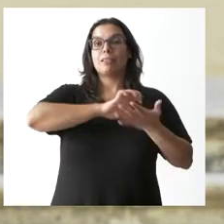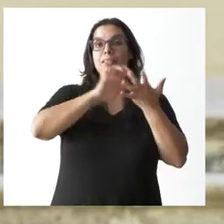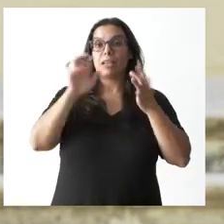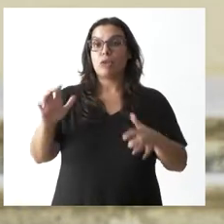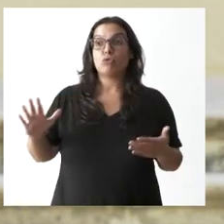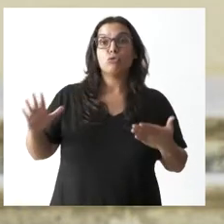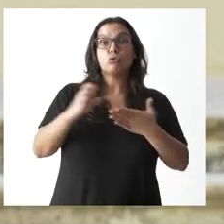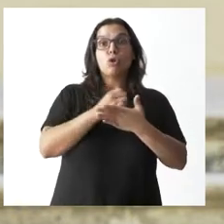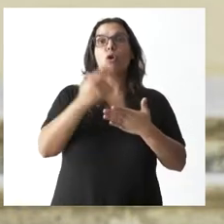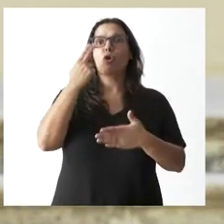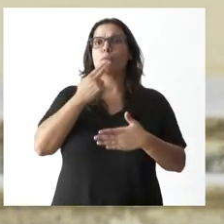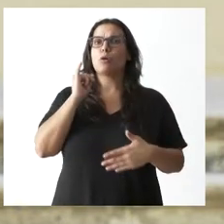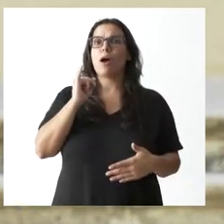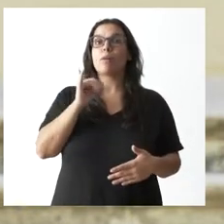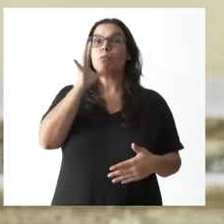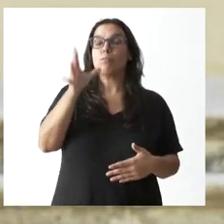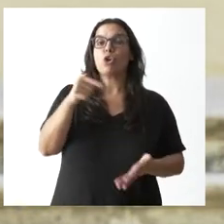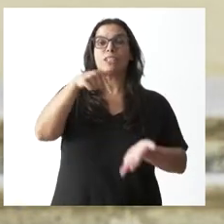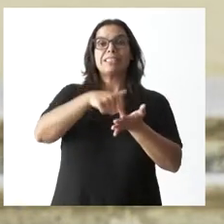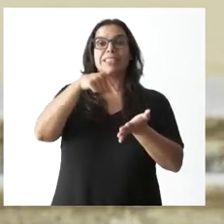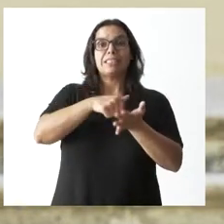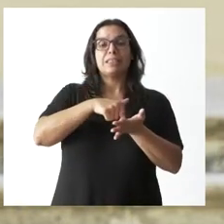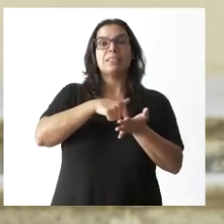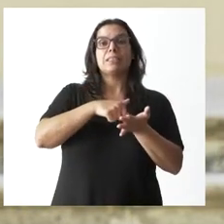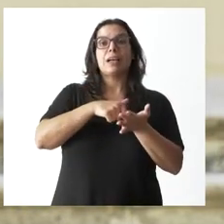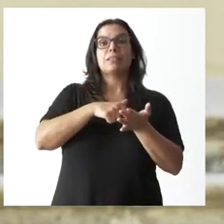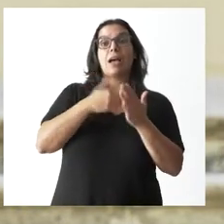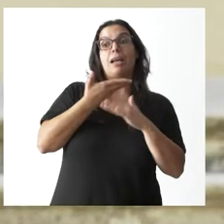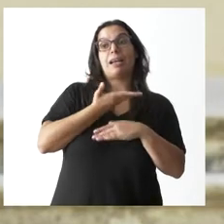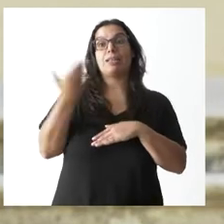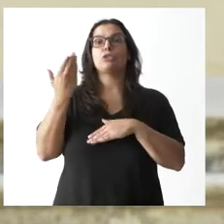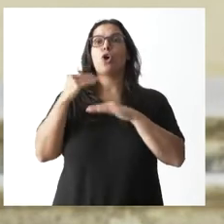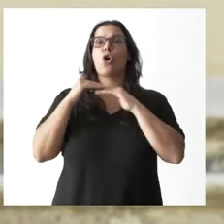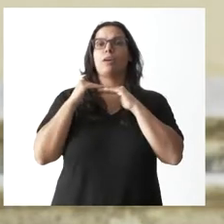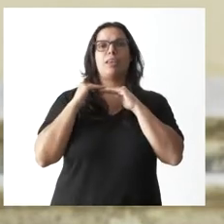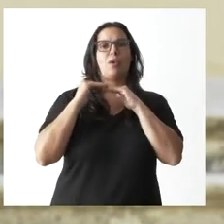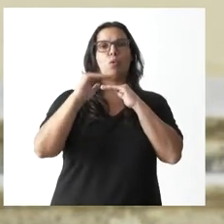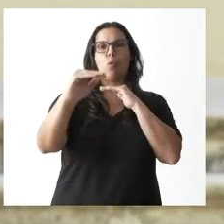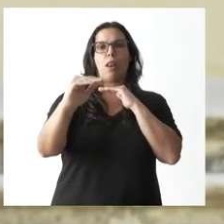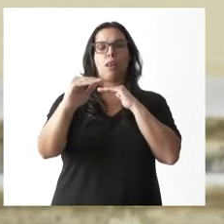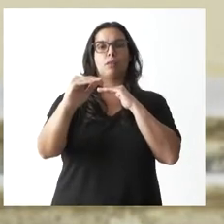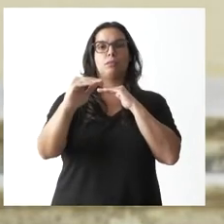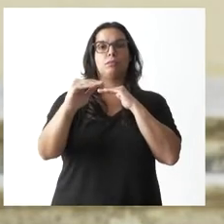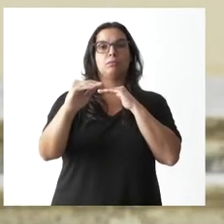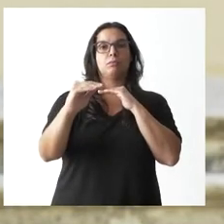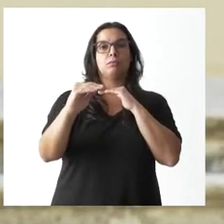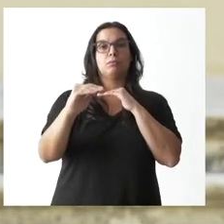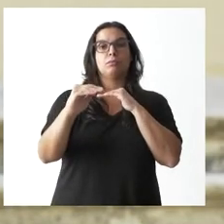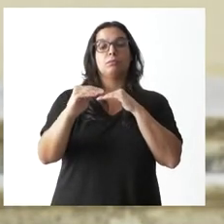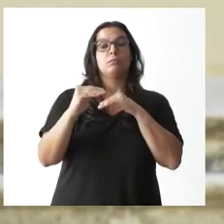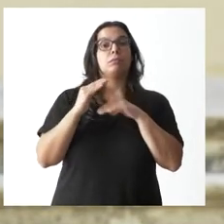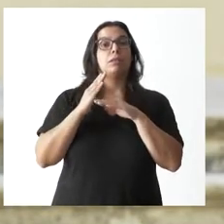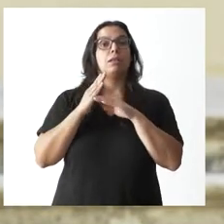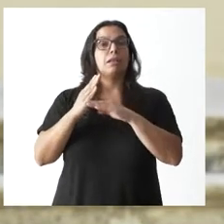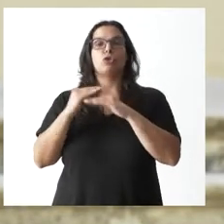leoneses, con la congelación de las tasas un año más. Como decía antes, del resto de tasas se van a